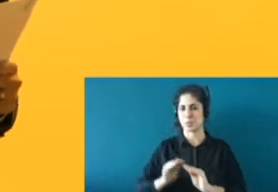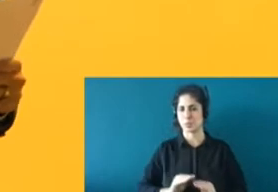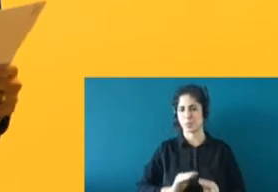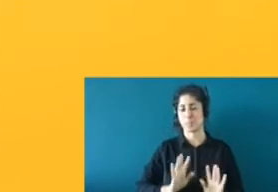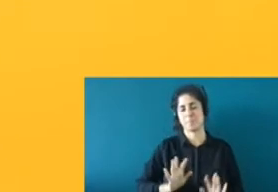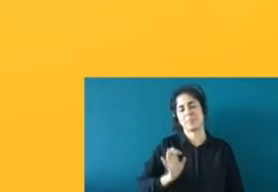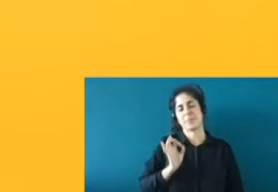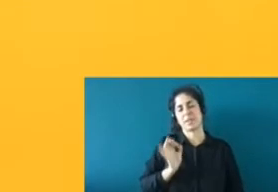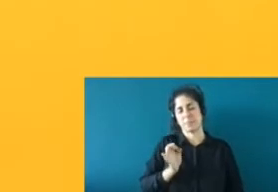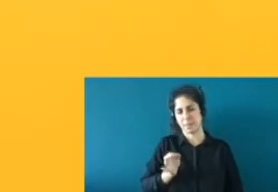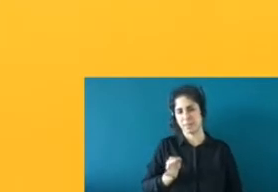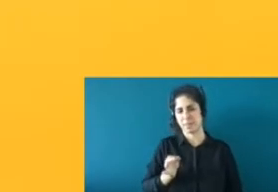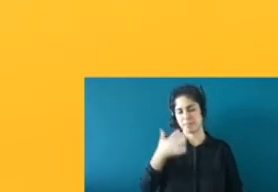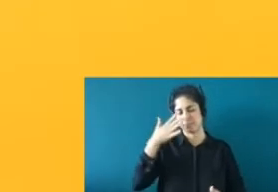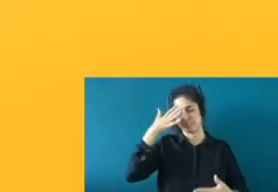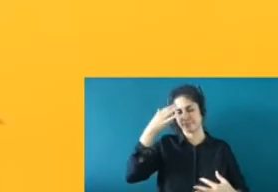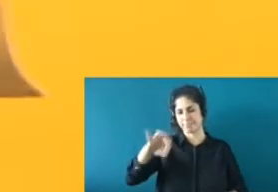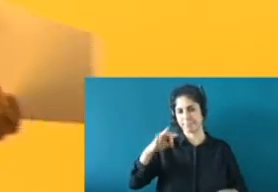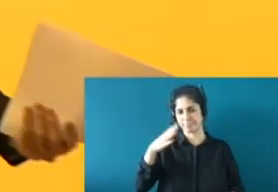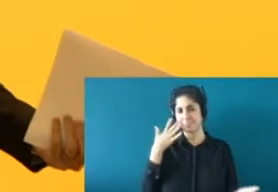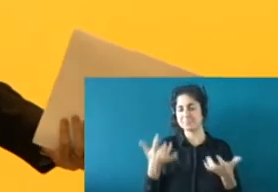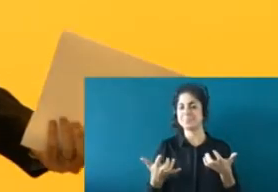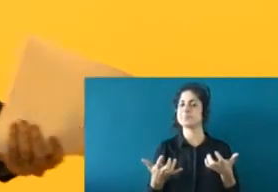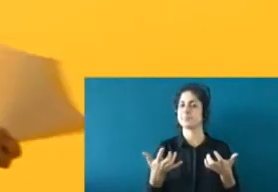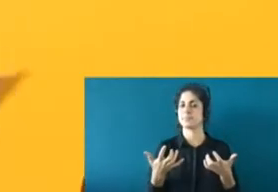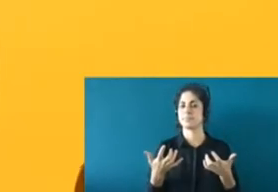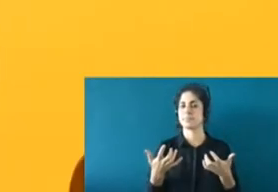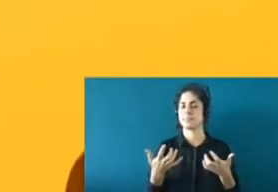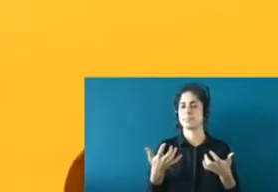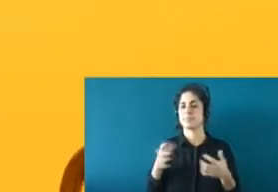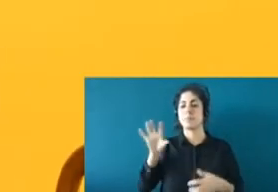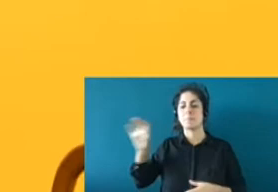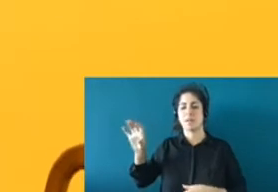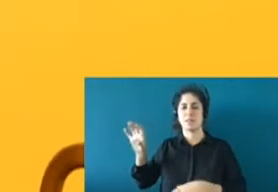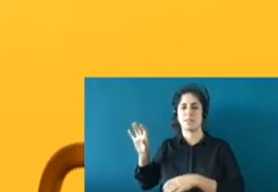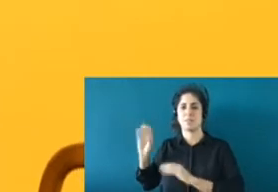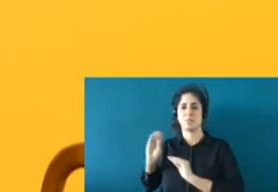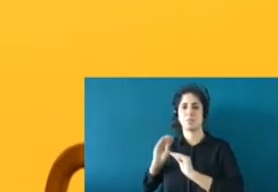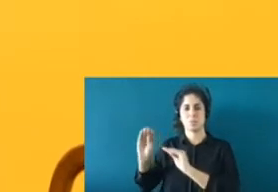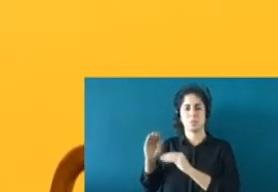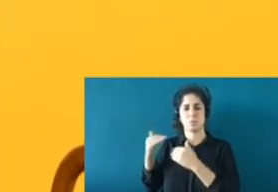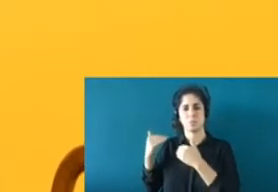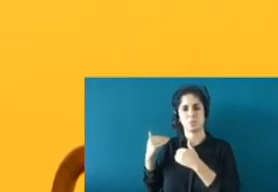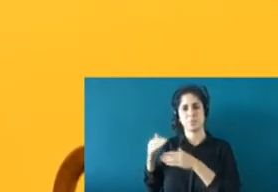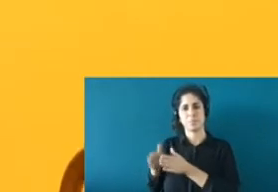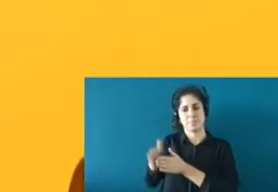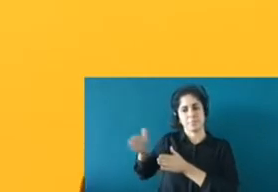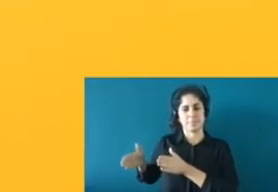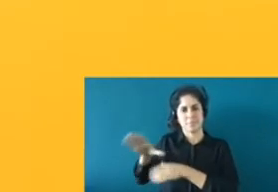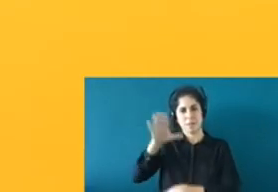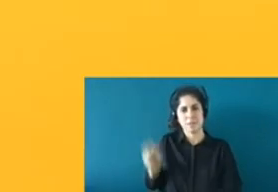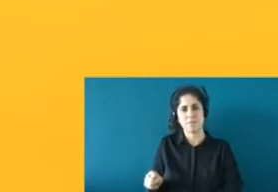que es evidente las dificultades por las que pasan nuestros vecinos del continente africano.